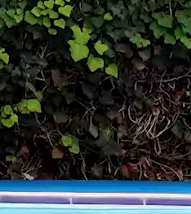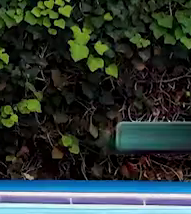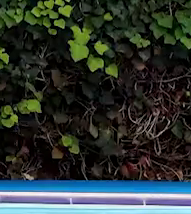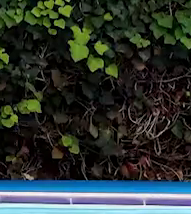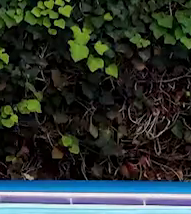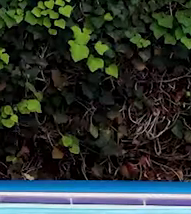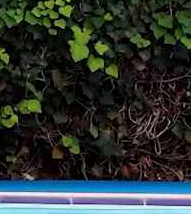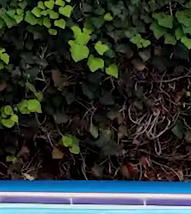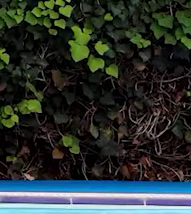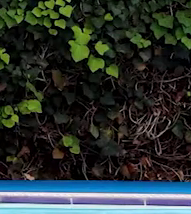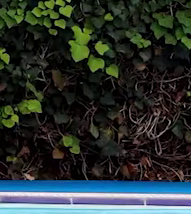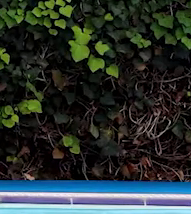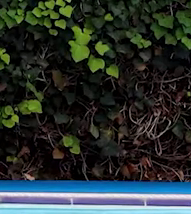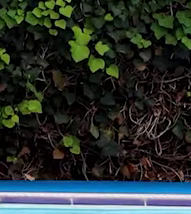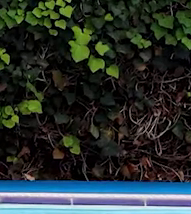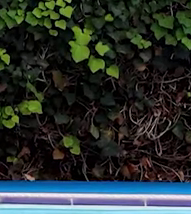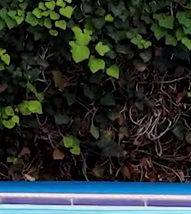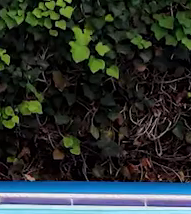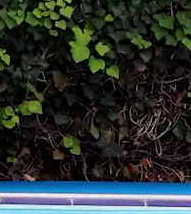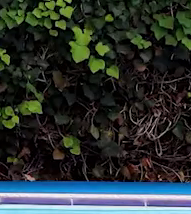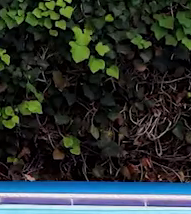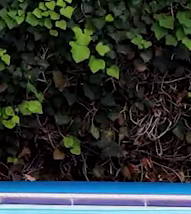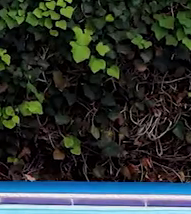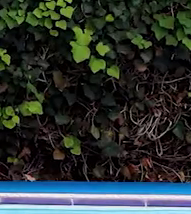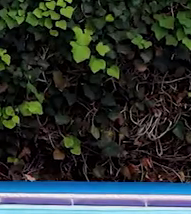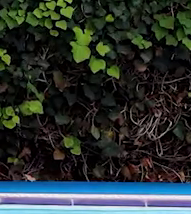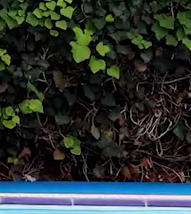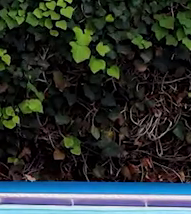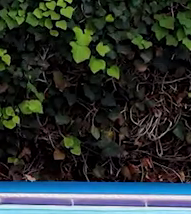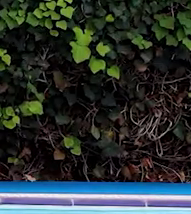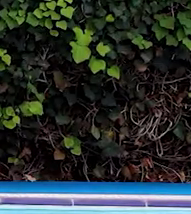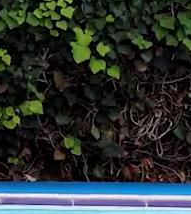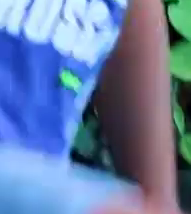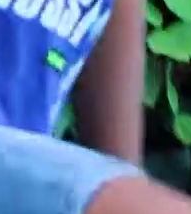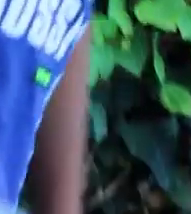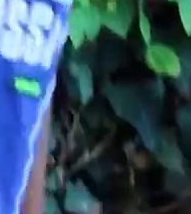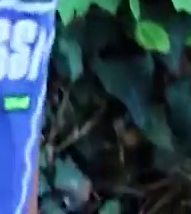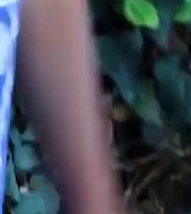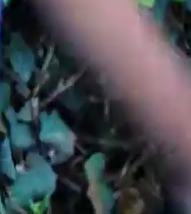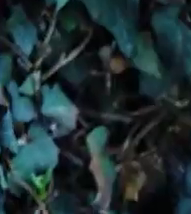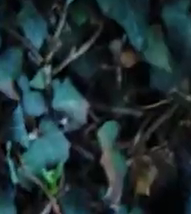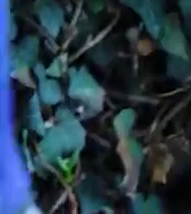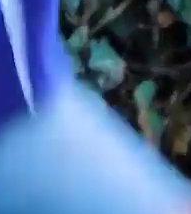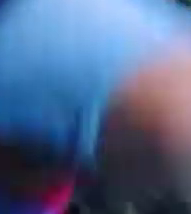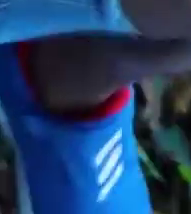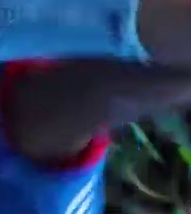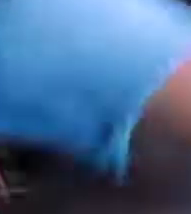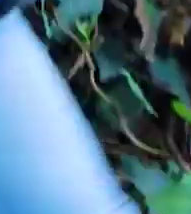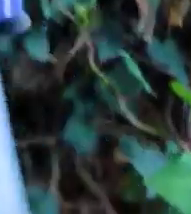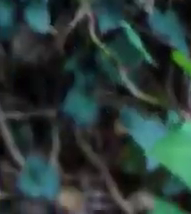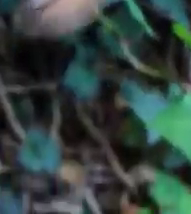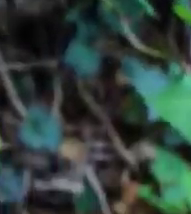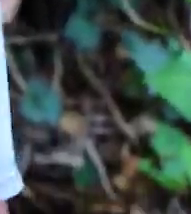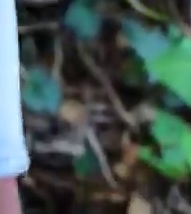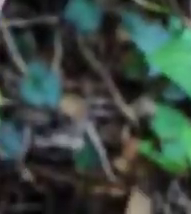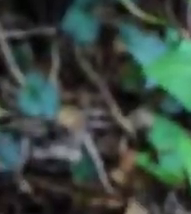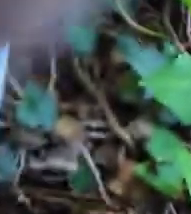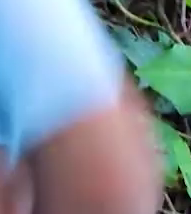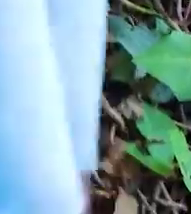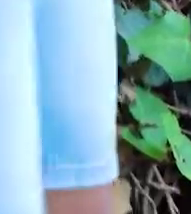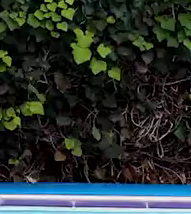Nos ponemos en posición y elevamos rodilla derecha, mano derecha. Muy bien. Izquierda.